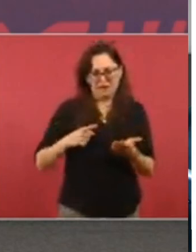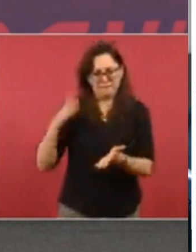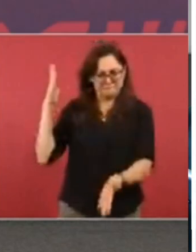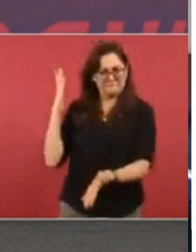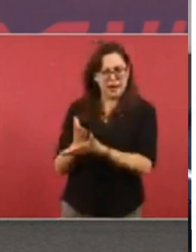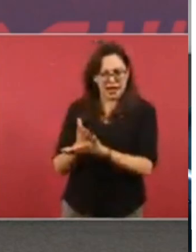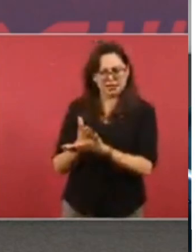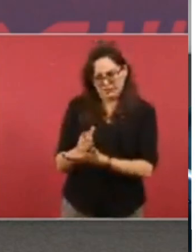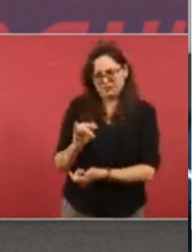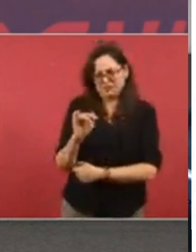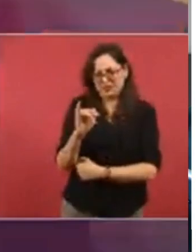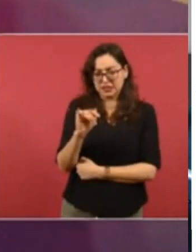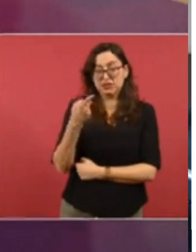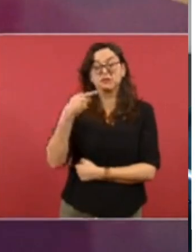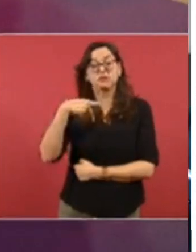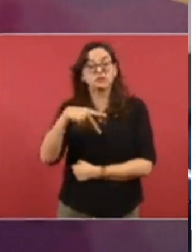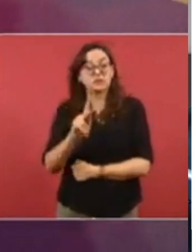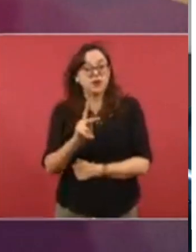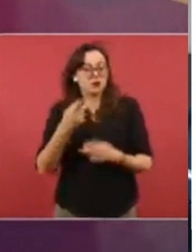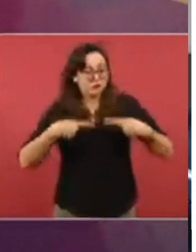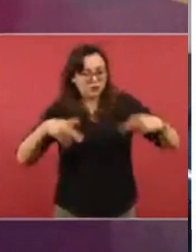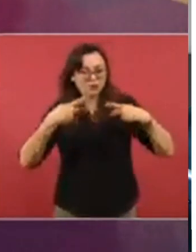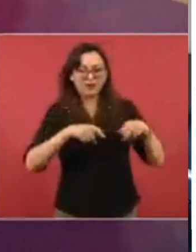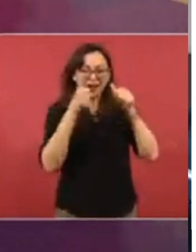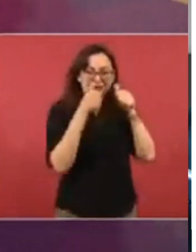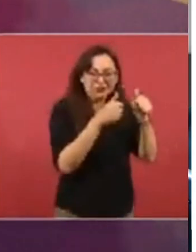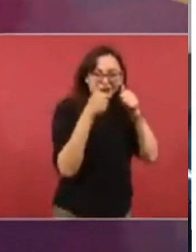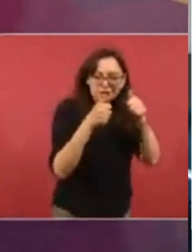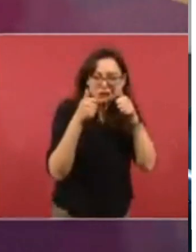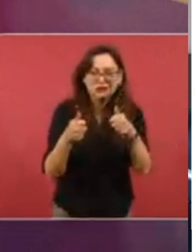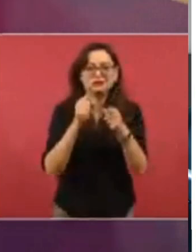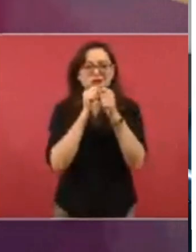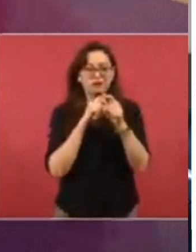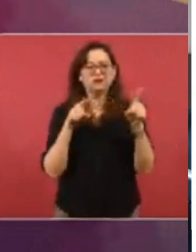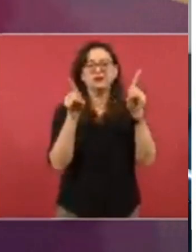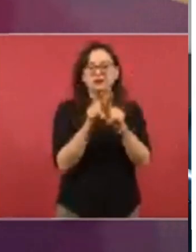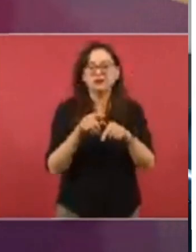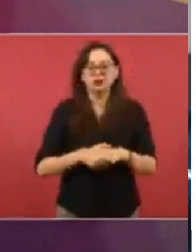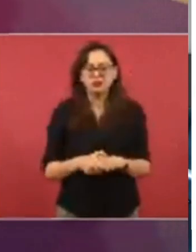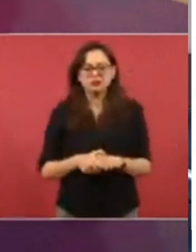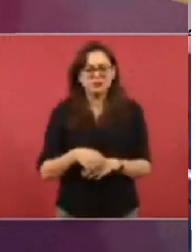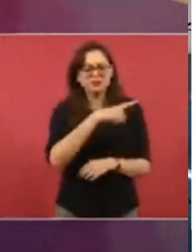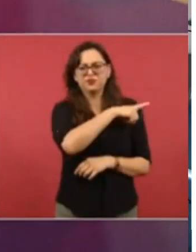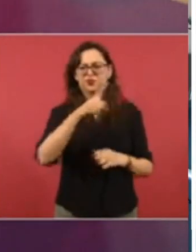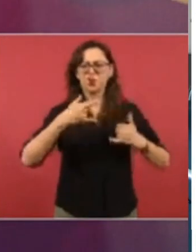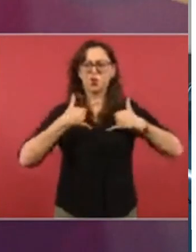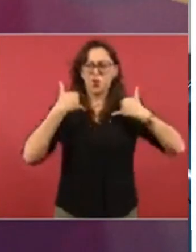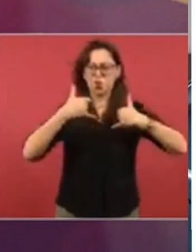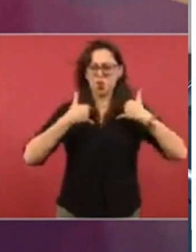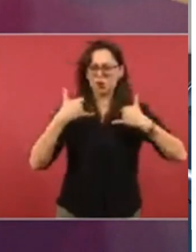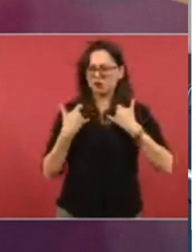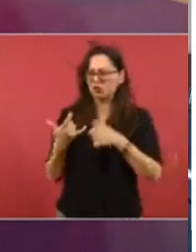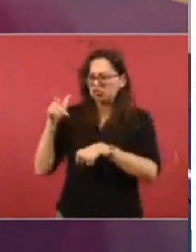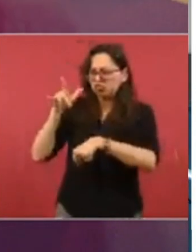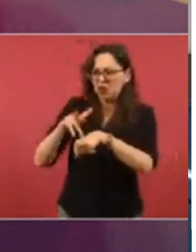sino atender las causas porque los jóvenes optan por las